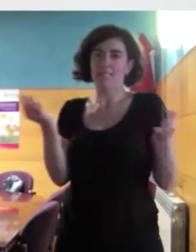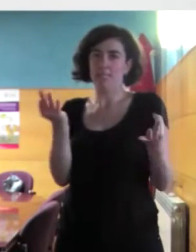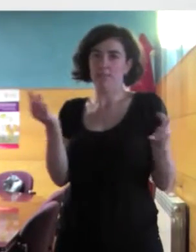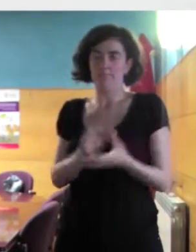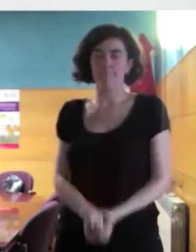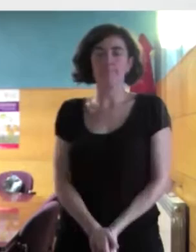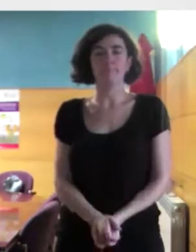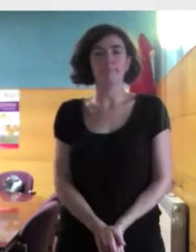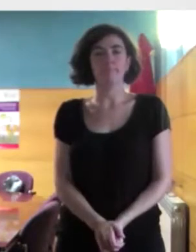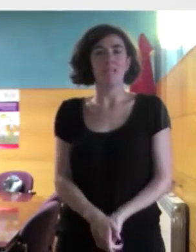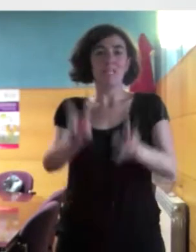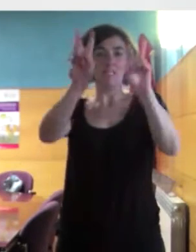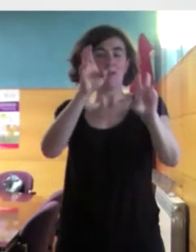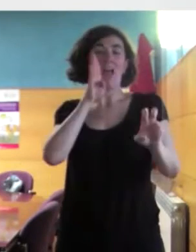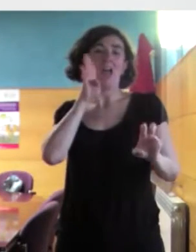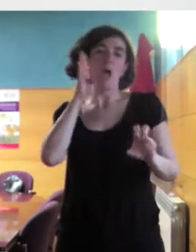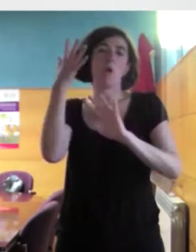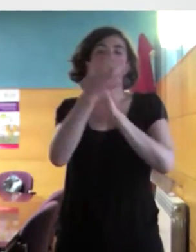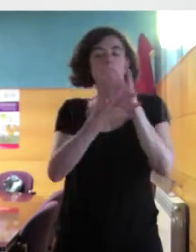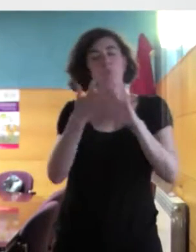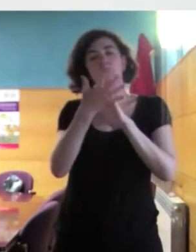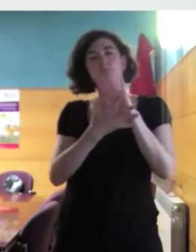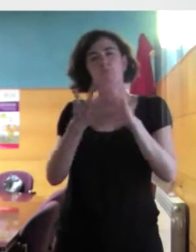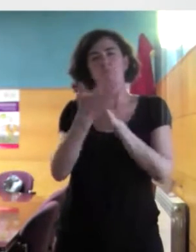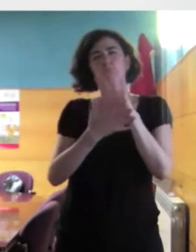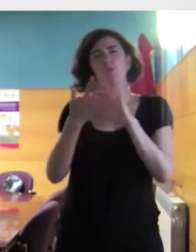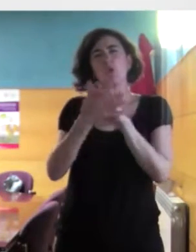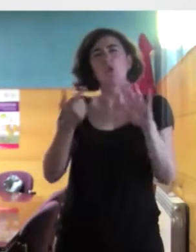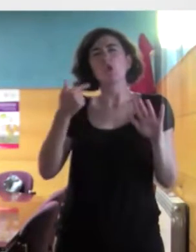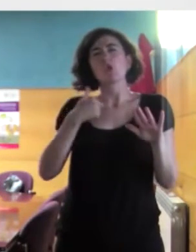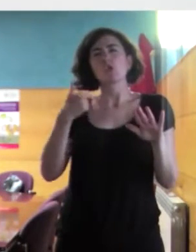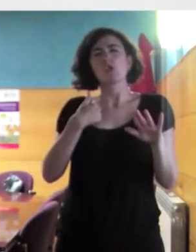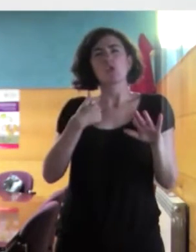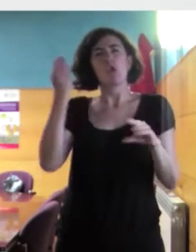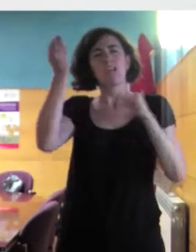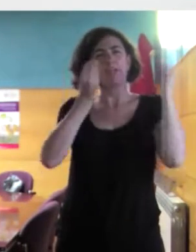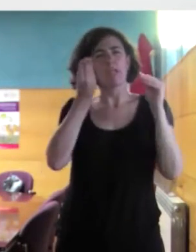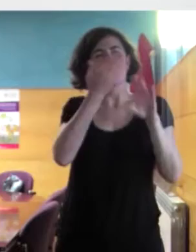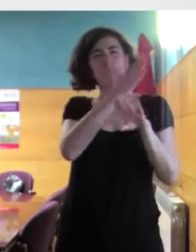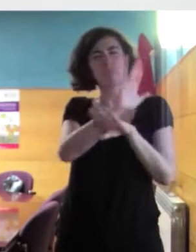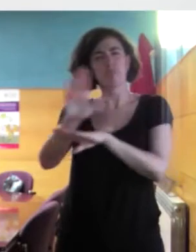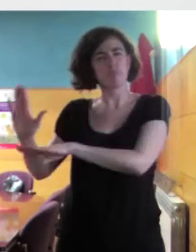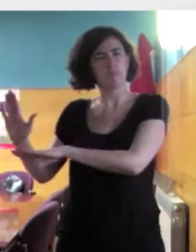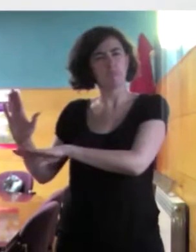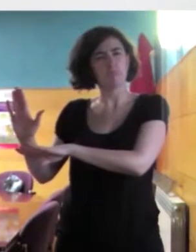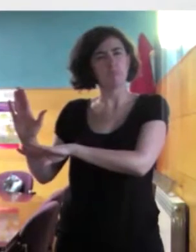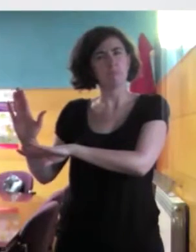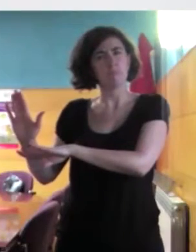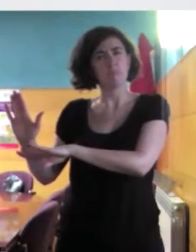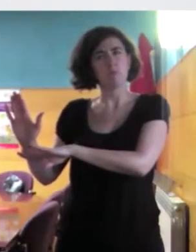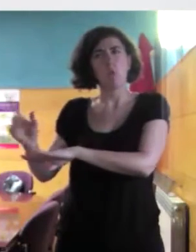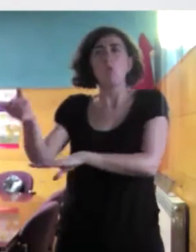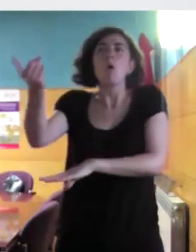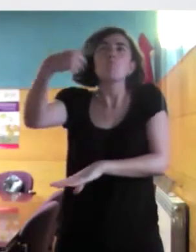Vamos a tratar esta cuestión. Os voy a proponer una serie de reflexiones que no tenéis por qué